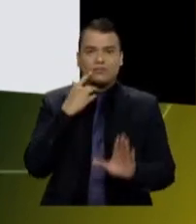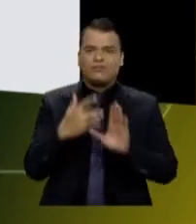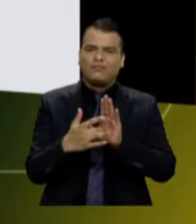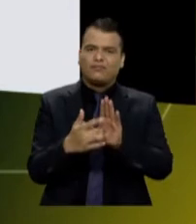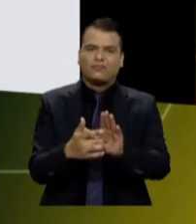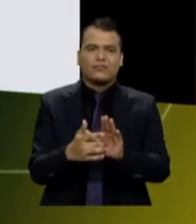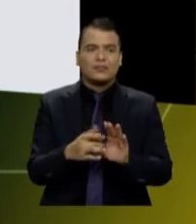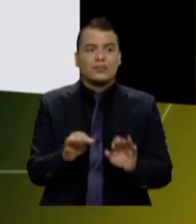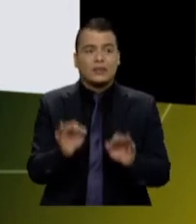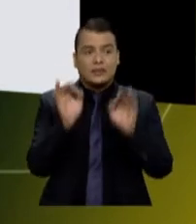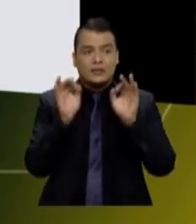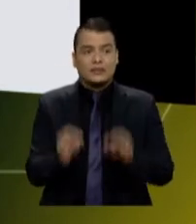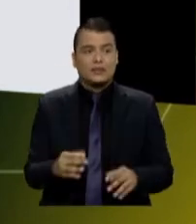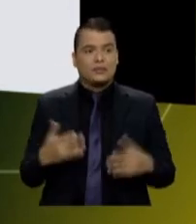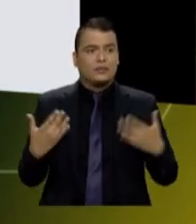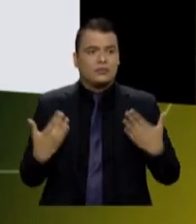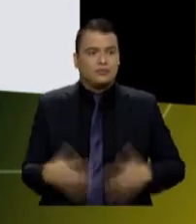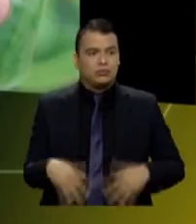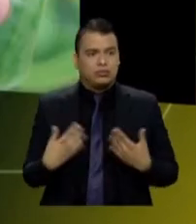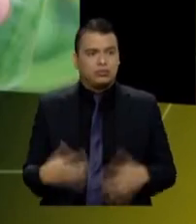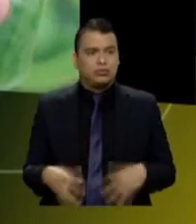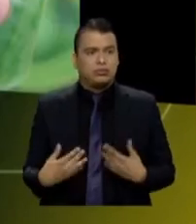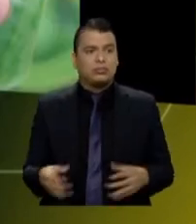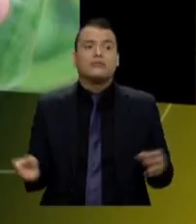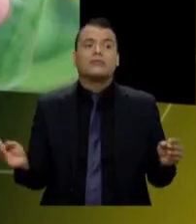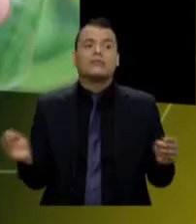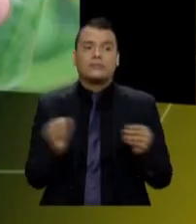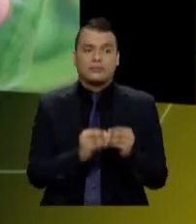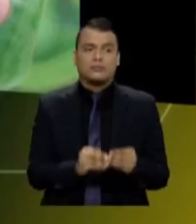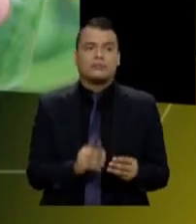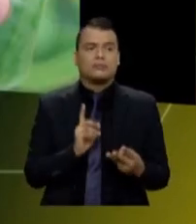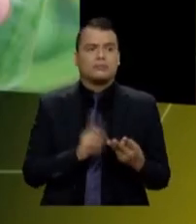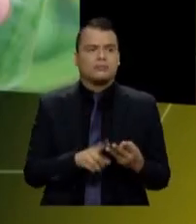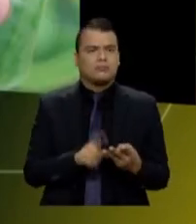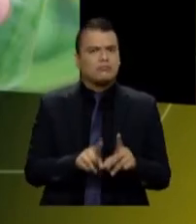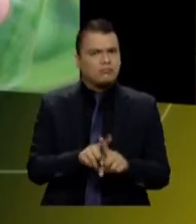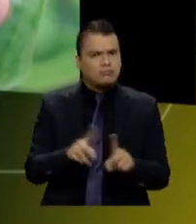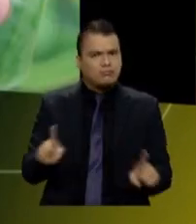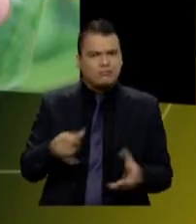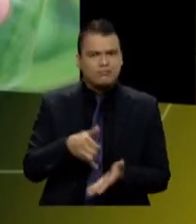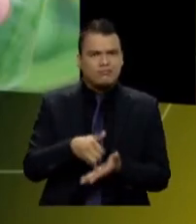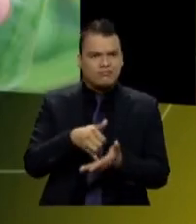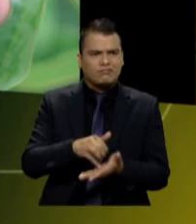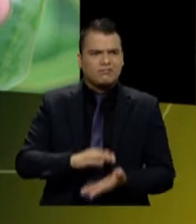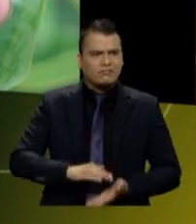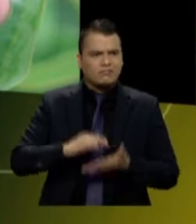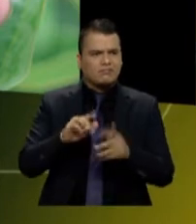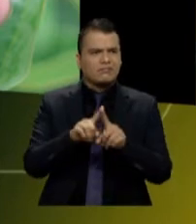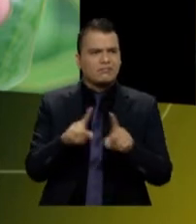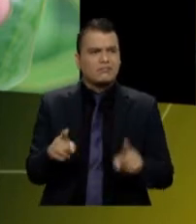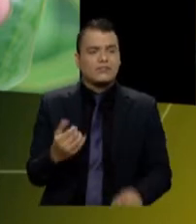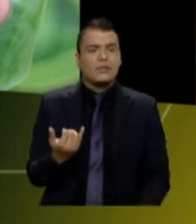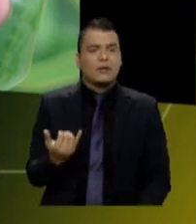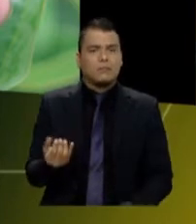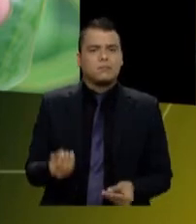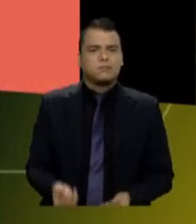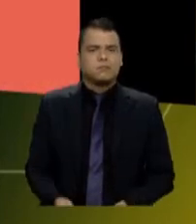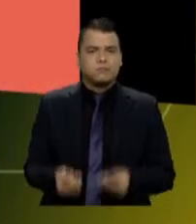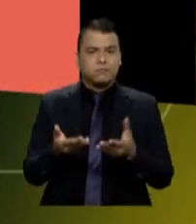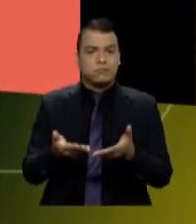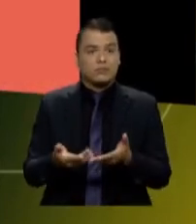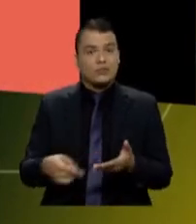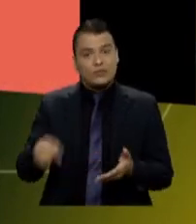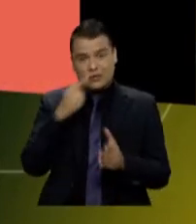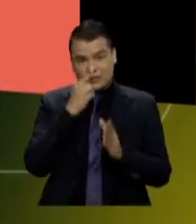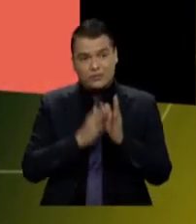No, vamos a tener un lanzamiento también regional de Roque y Rupito. Y ojo, porque va haber premios. Vamos a tener unos regalos súper lindos, súper especiales. Y todos